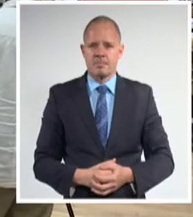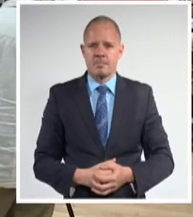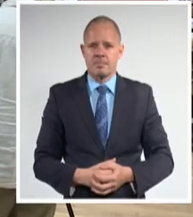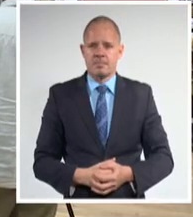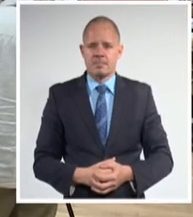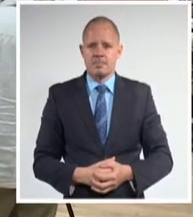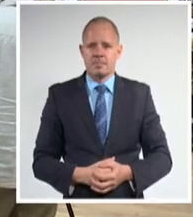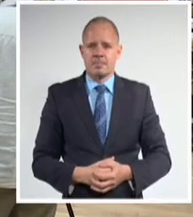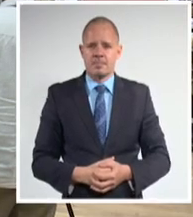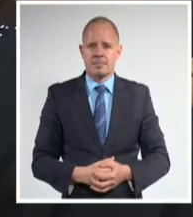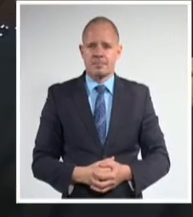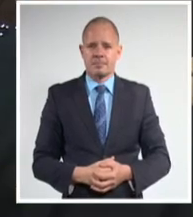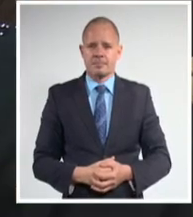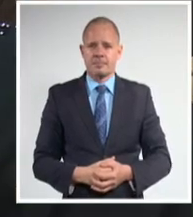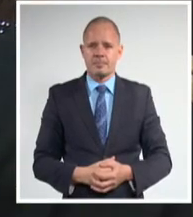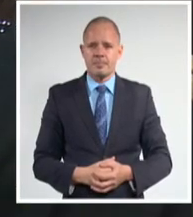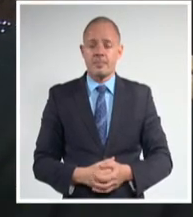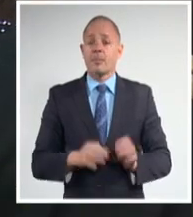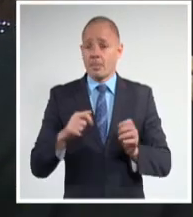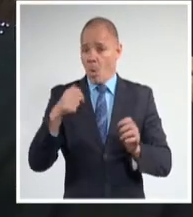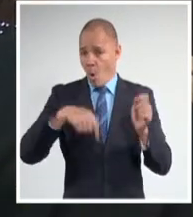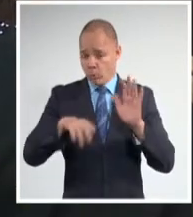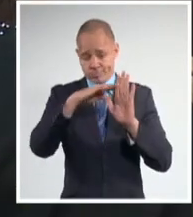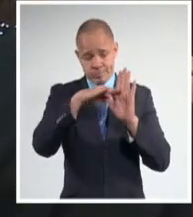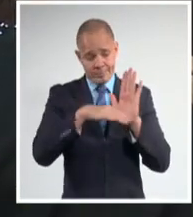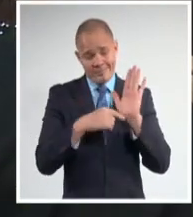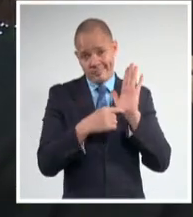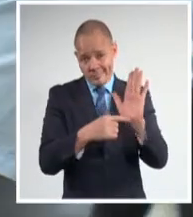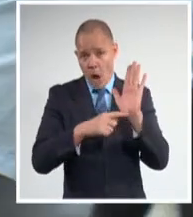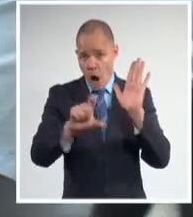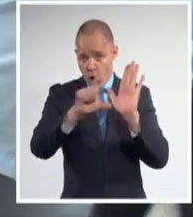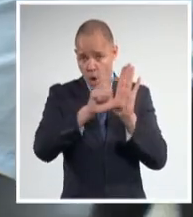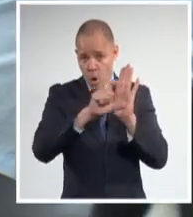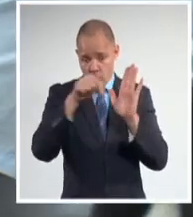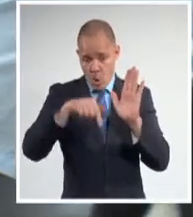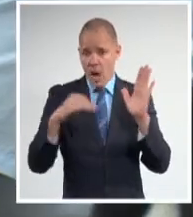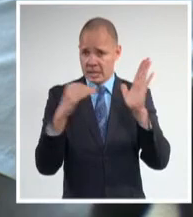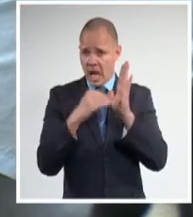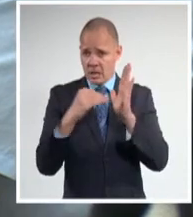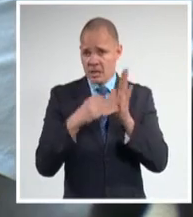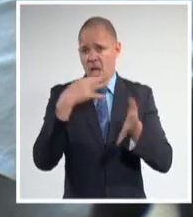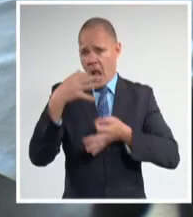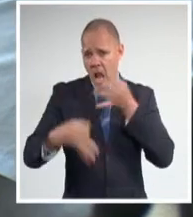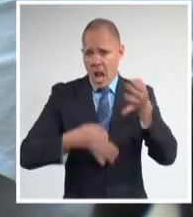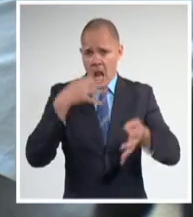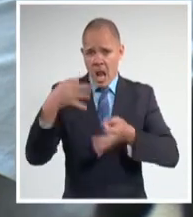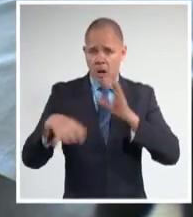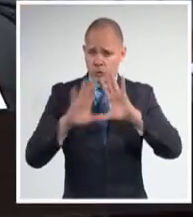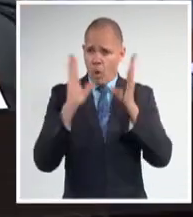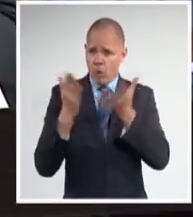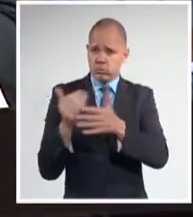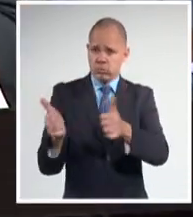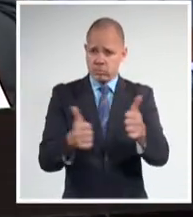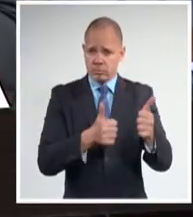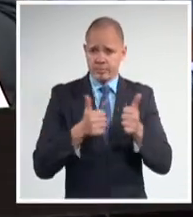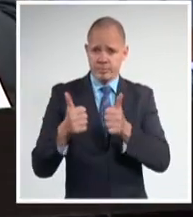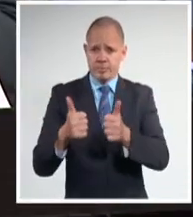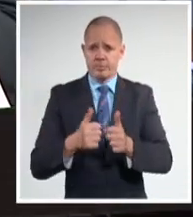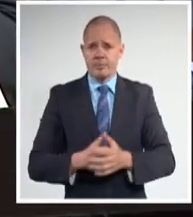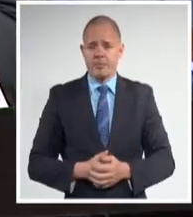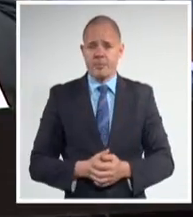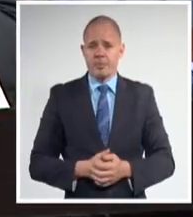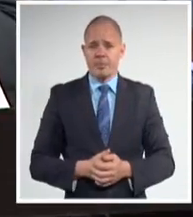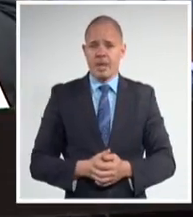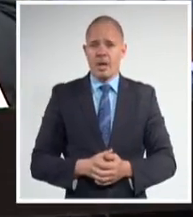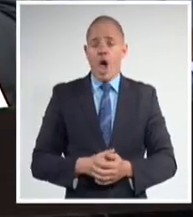El proyecto de Código de las Familias ocupó la jornada vespertina de la sesión de trabajo previa al octavo periodo de sesiones de la Asamblea Nacional. El